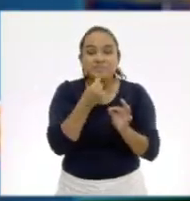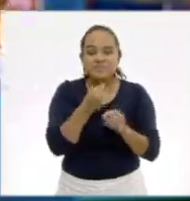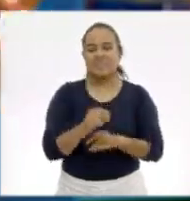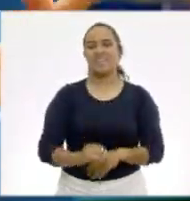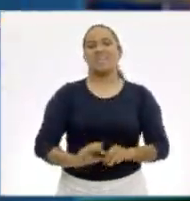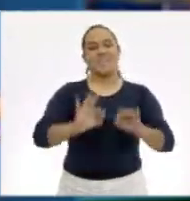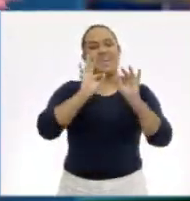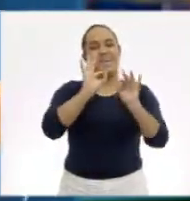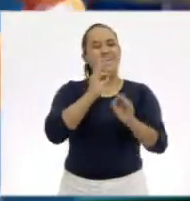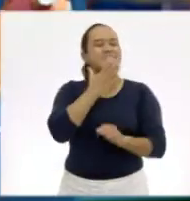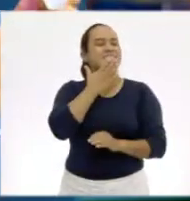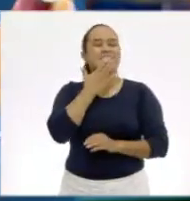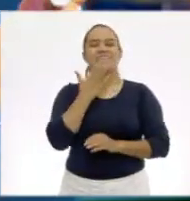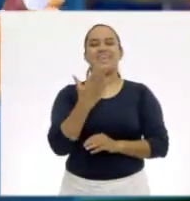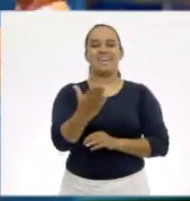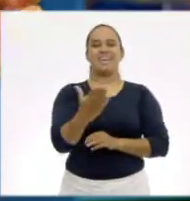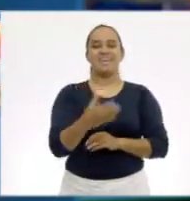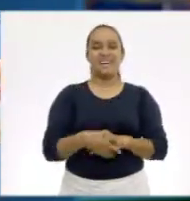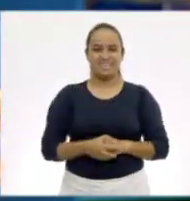¡Muy bien!